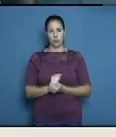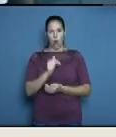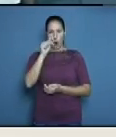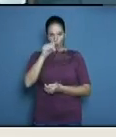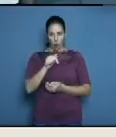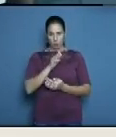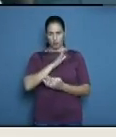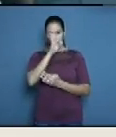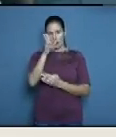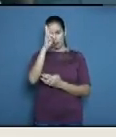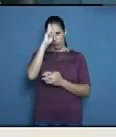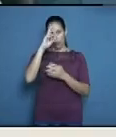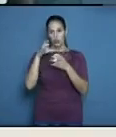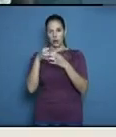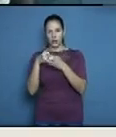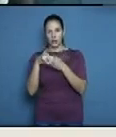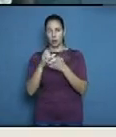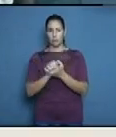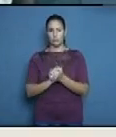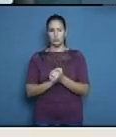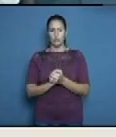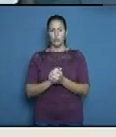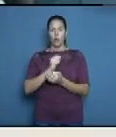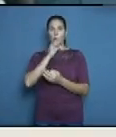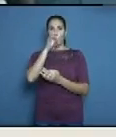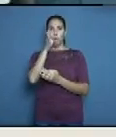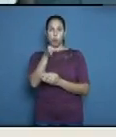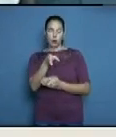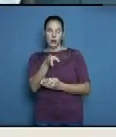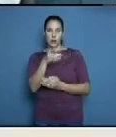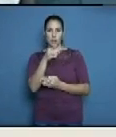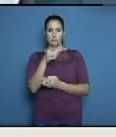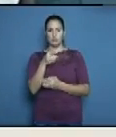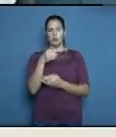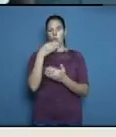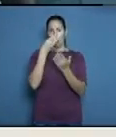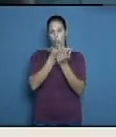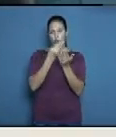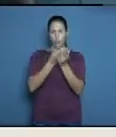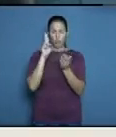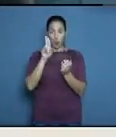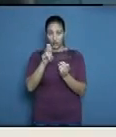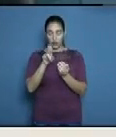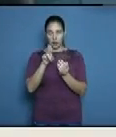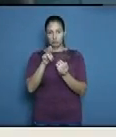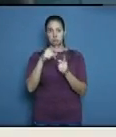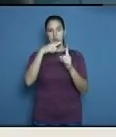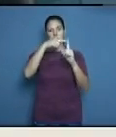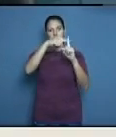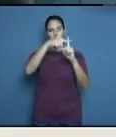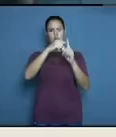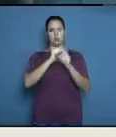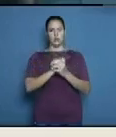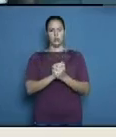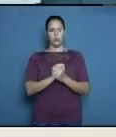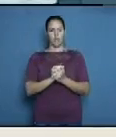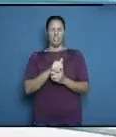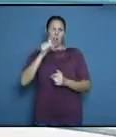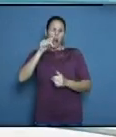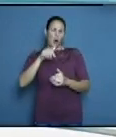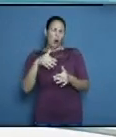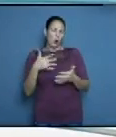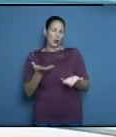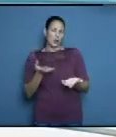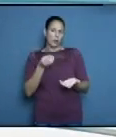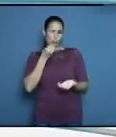el test rápido y dio positivo dice ella que ante la ausencia de un PCR ¿cómo saber si puede vacunarse con la segunda dosis? no mira ella